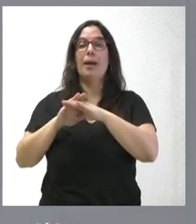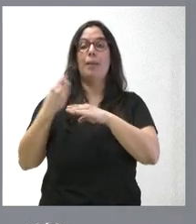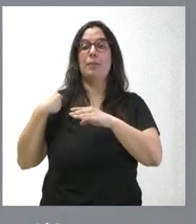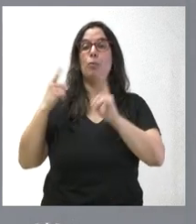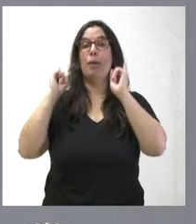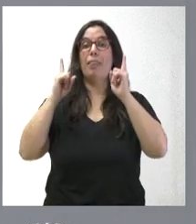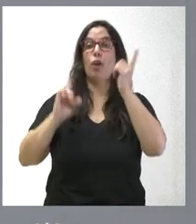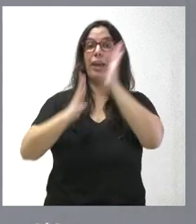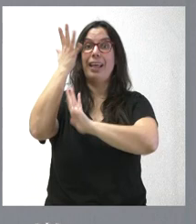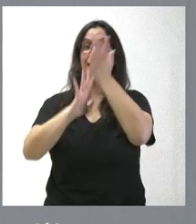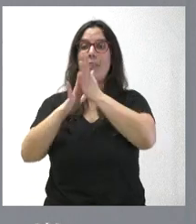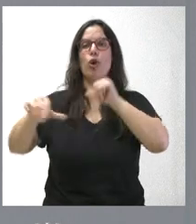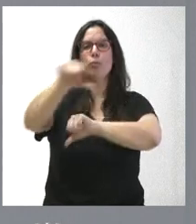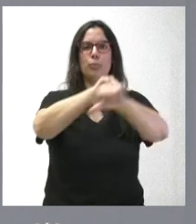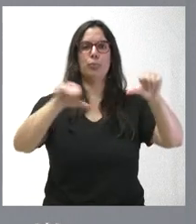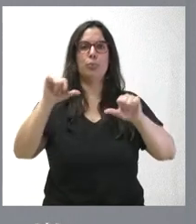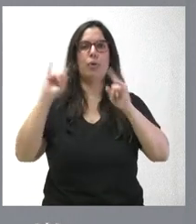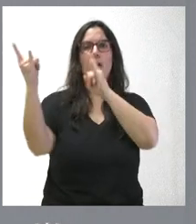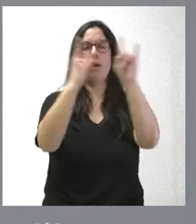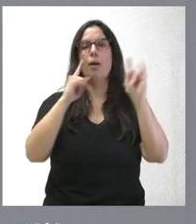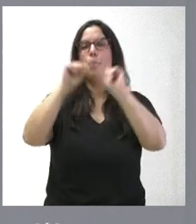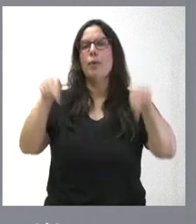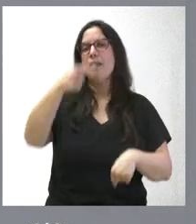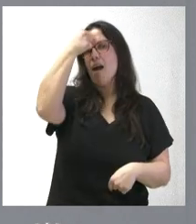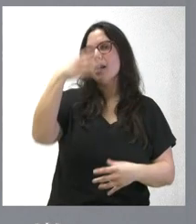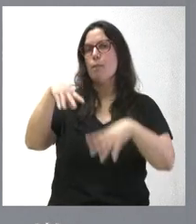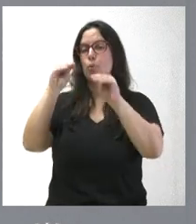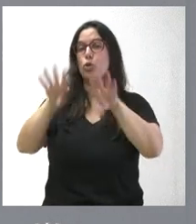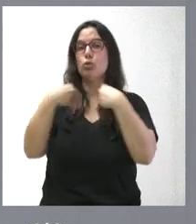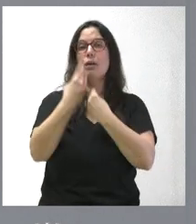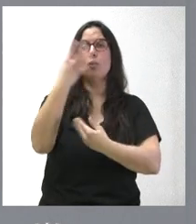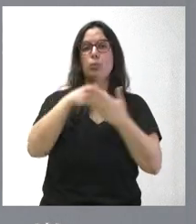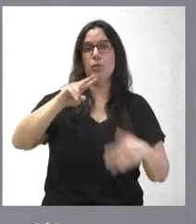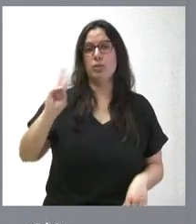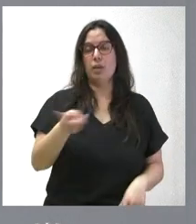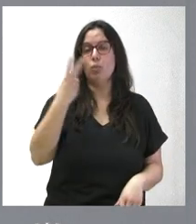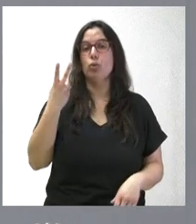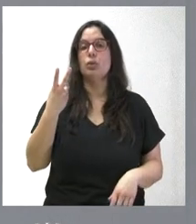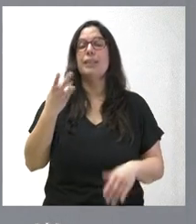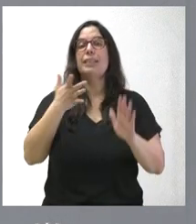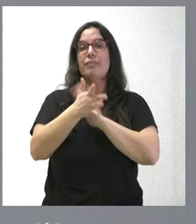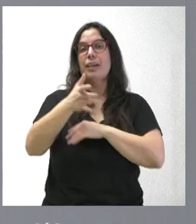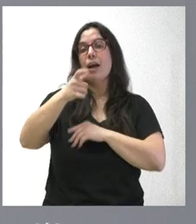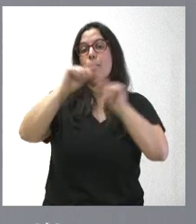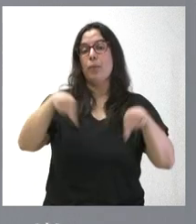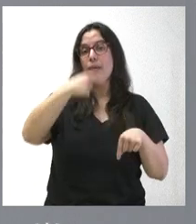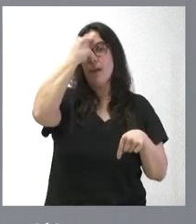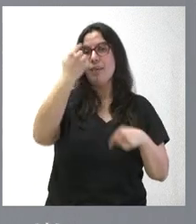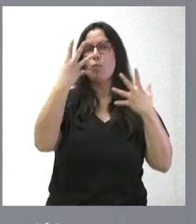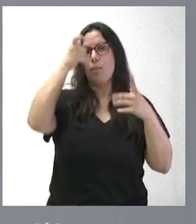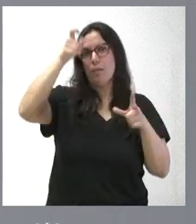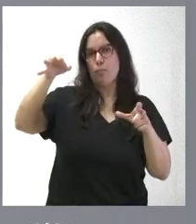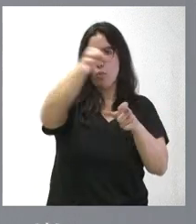en las provincias de Ávila y Burgos por más de 4 millones de euros. Nueve términos de la provincia de Ávila que